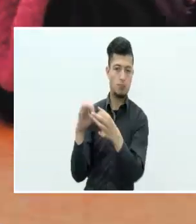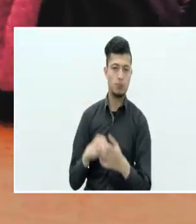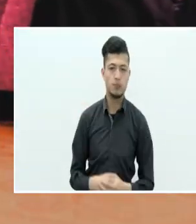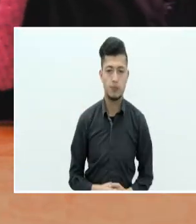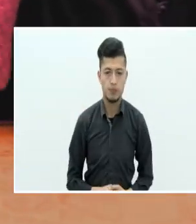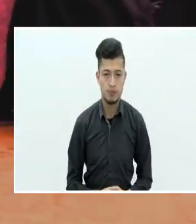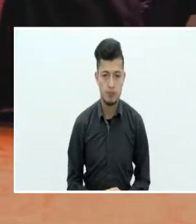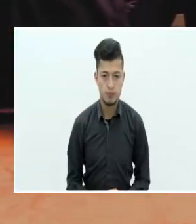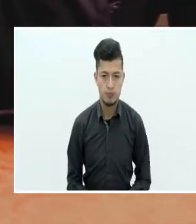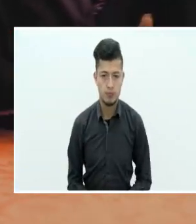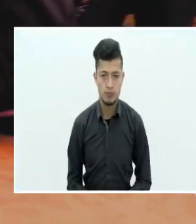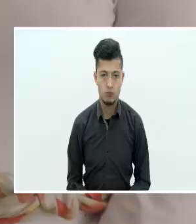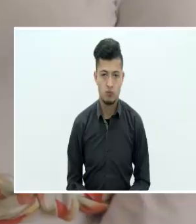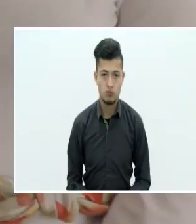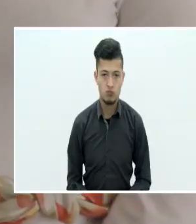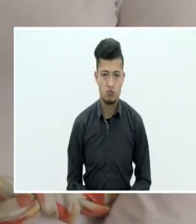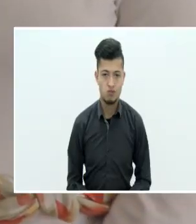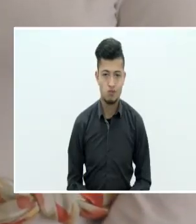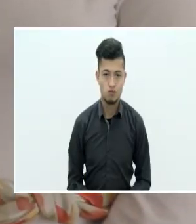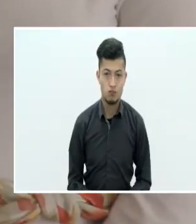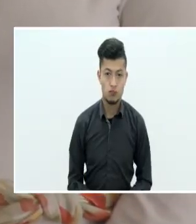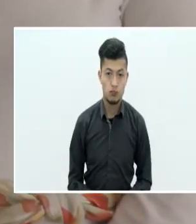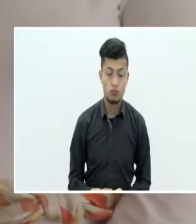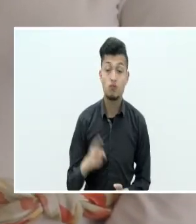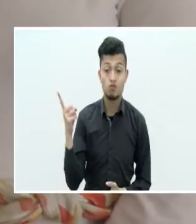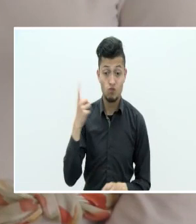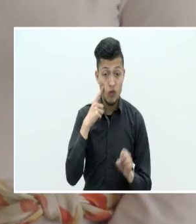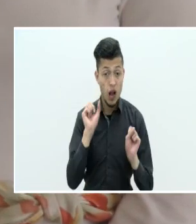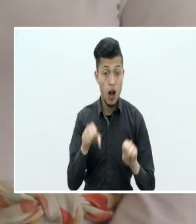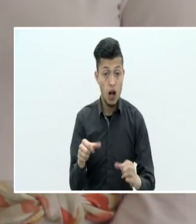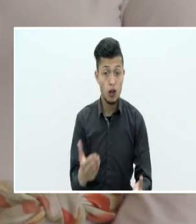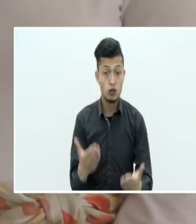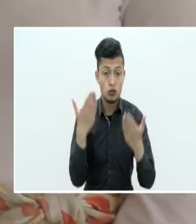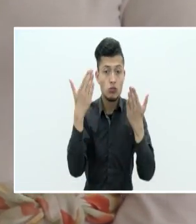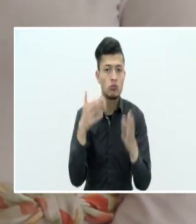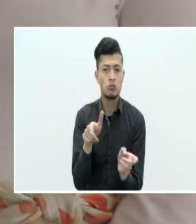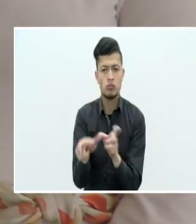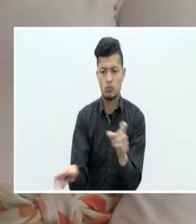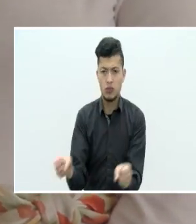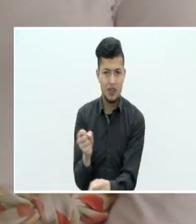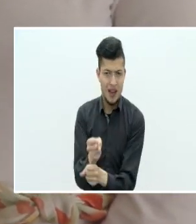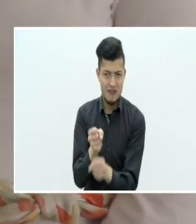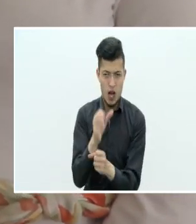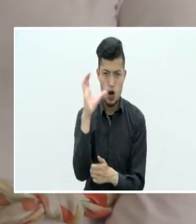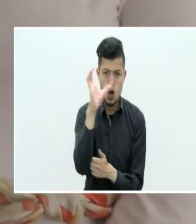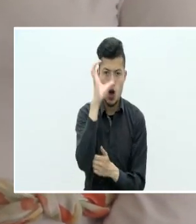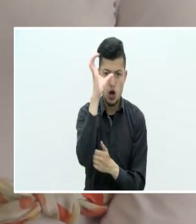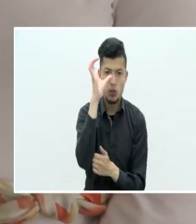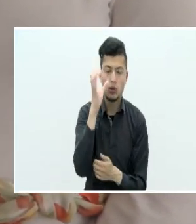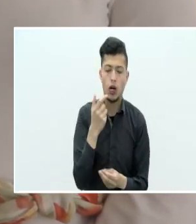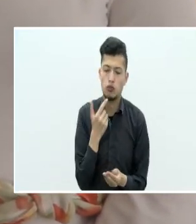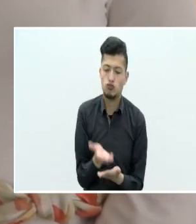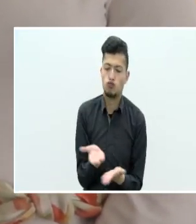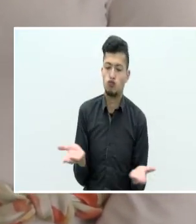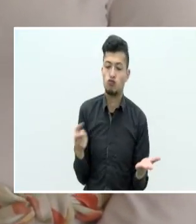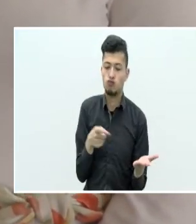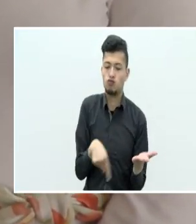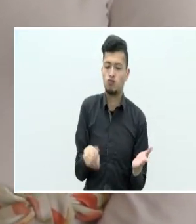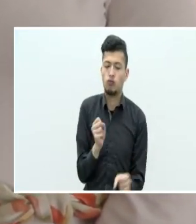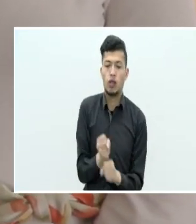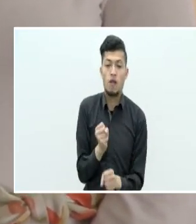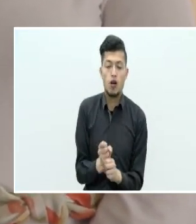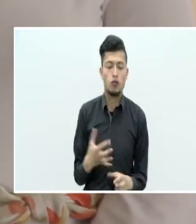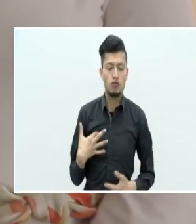Esa capacidad de colocar a nuestros trabajadores colombianos y ofrecerles un empleo